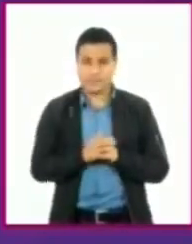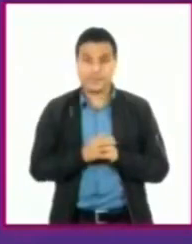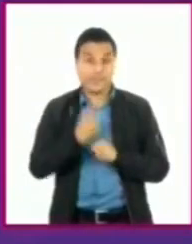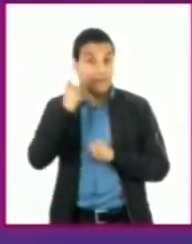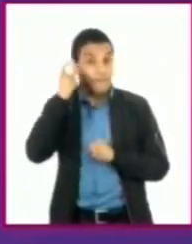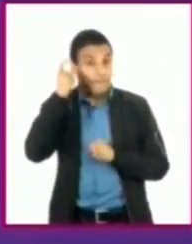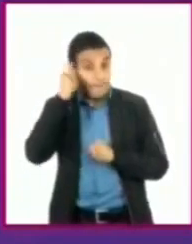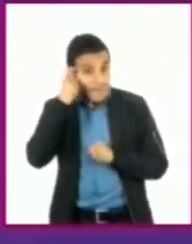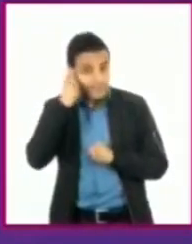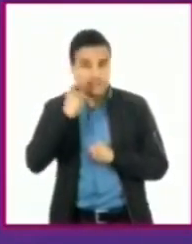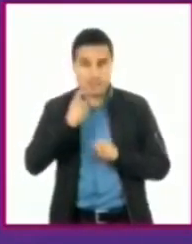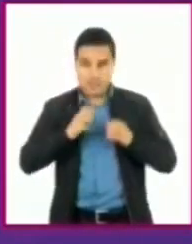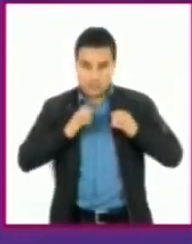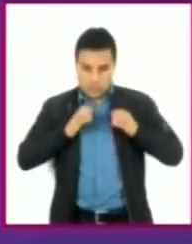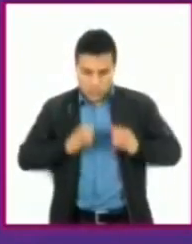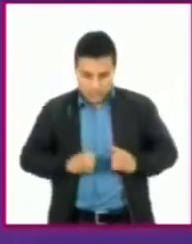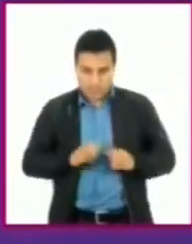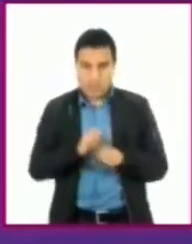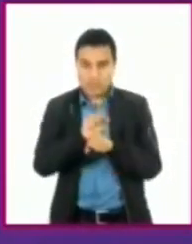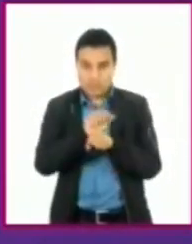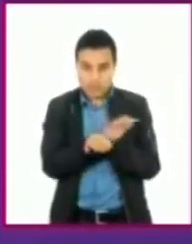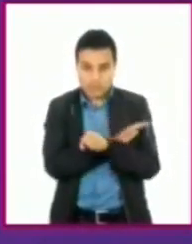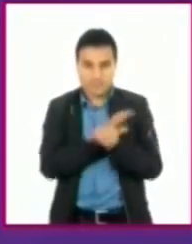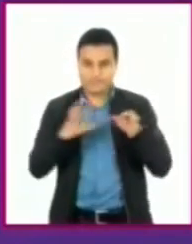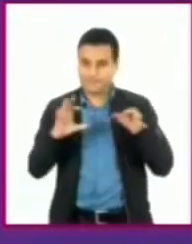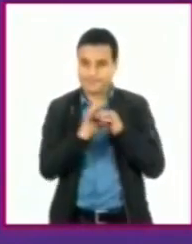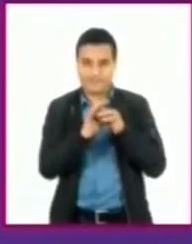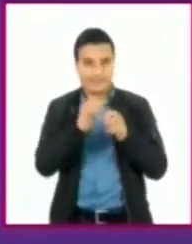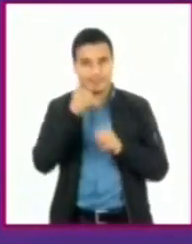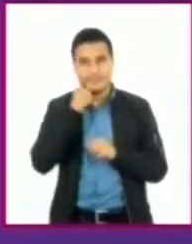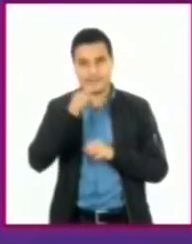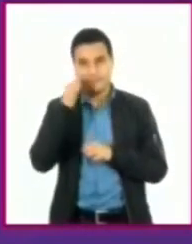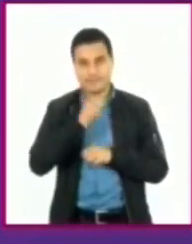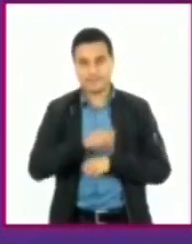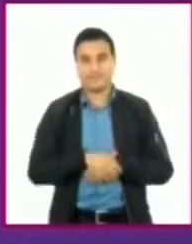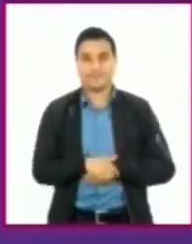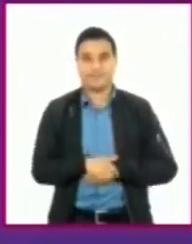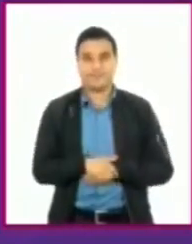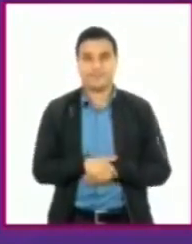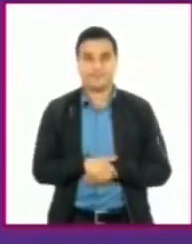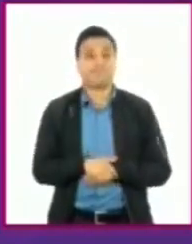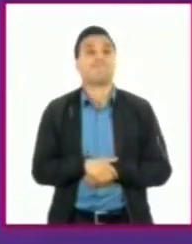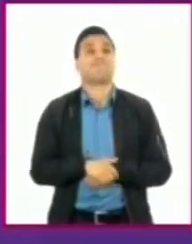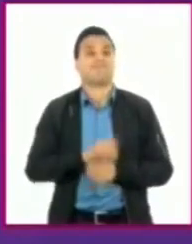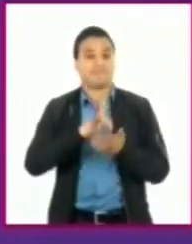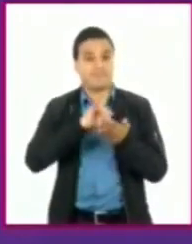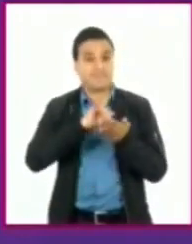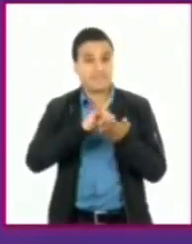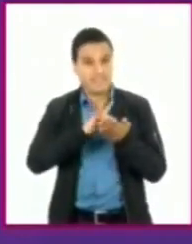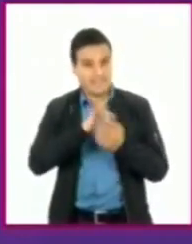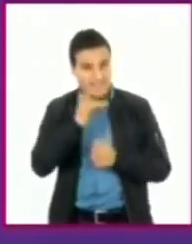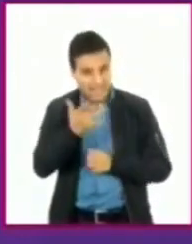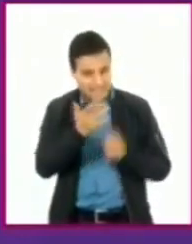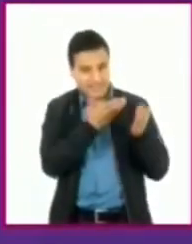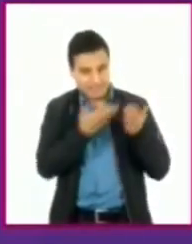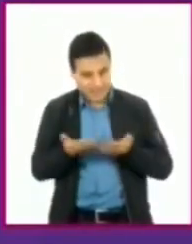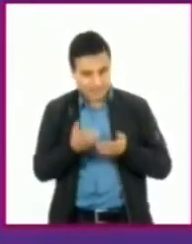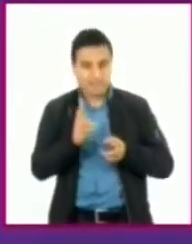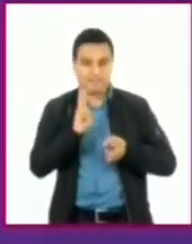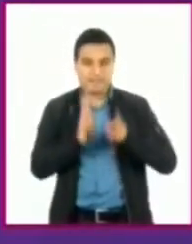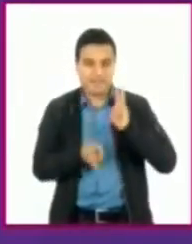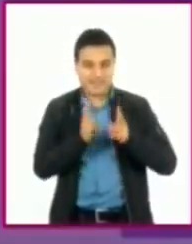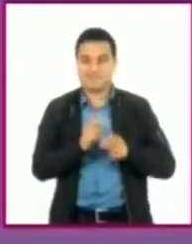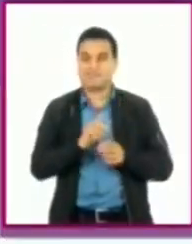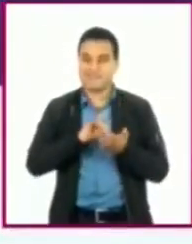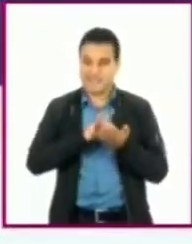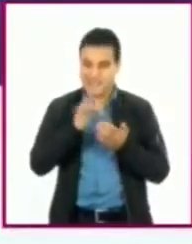emociones, su cuerpo obviamente y su trabajo espiritual, ¿no? Vicente, de verdad, muchas gracias por haber venido aquí al estudio. Te lo agradezco